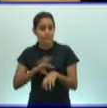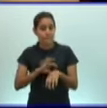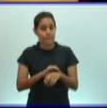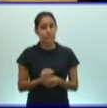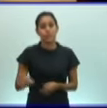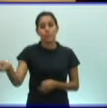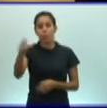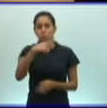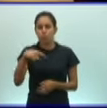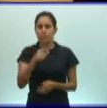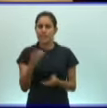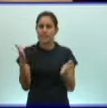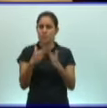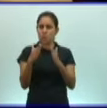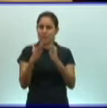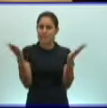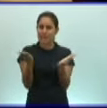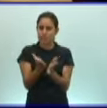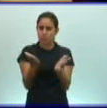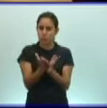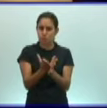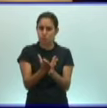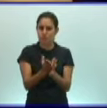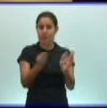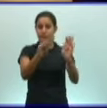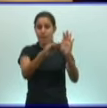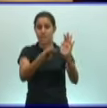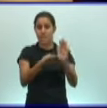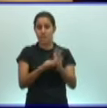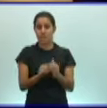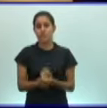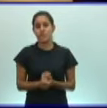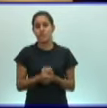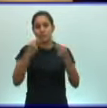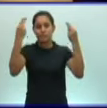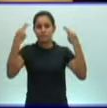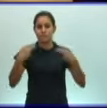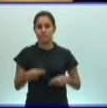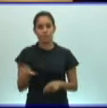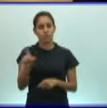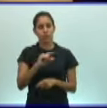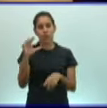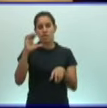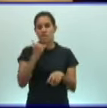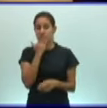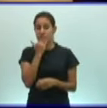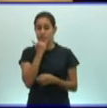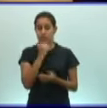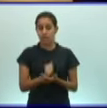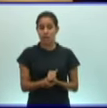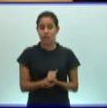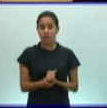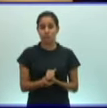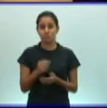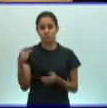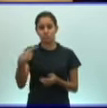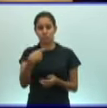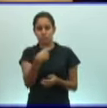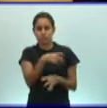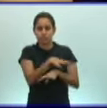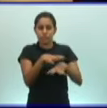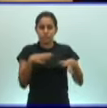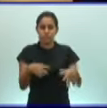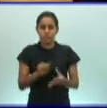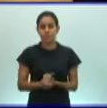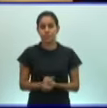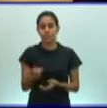sus casas van a estudiar las medidas que nos permiten no estar infestados por estos animales parásitos. Es importante